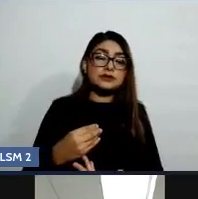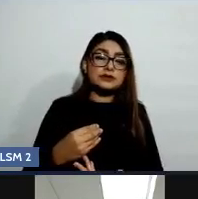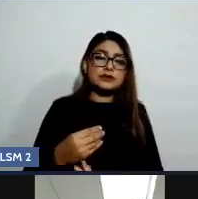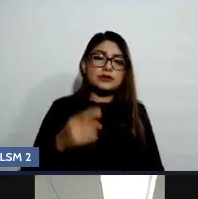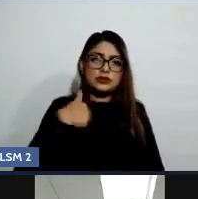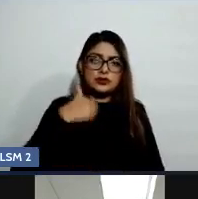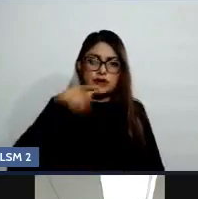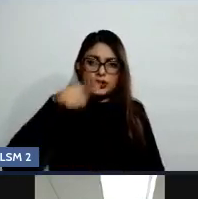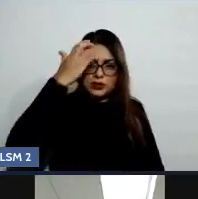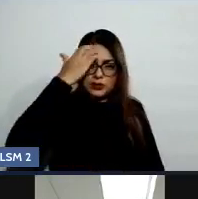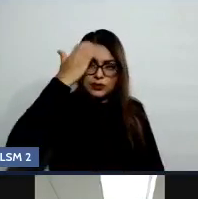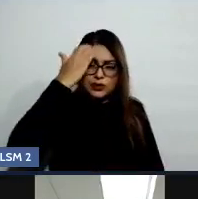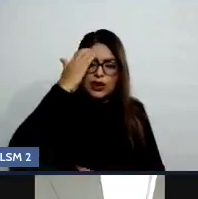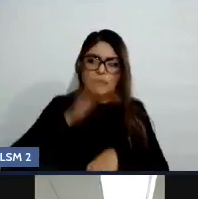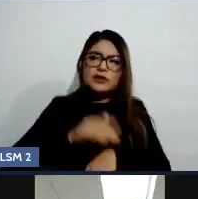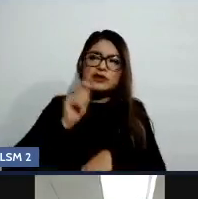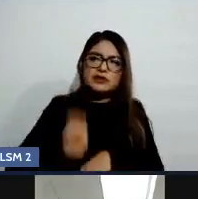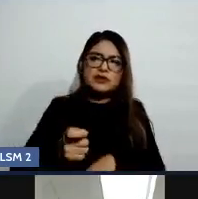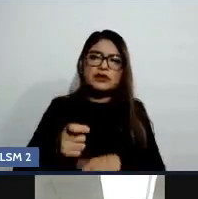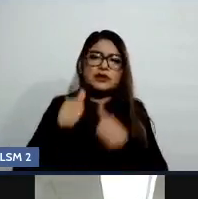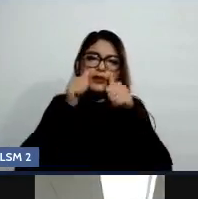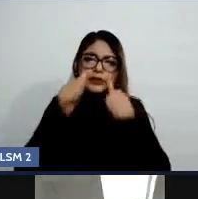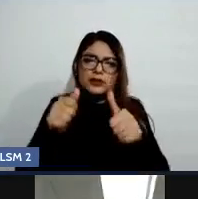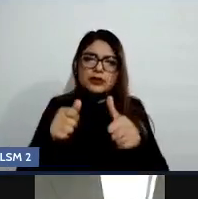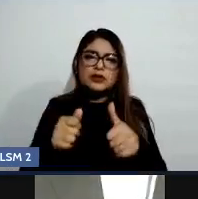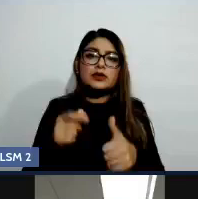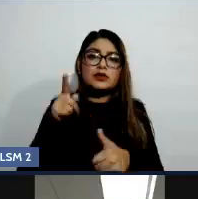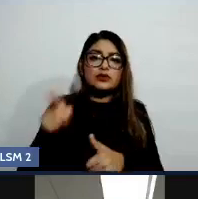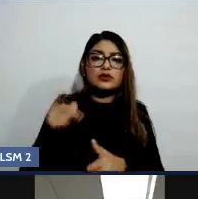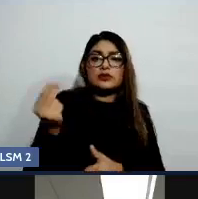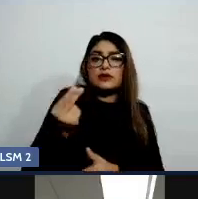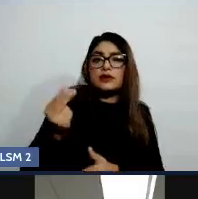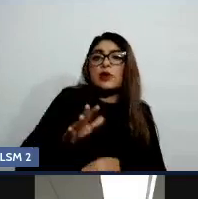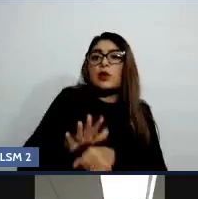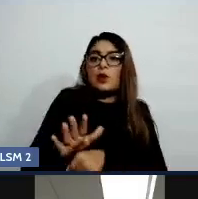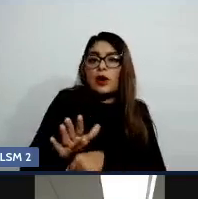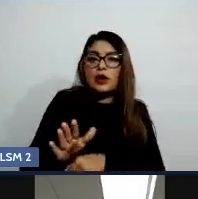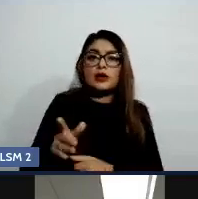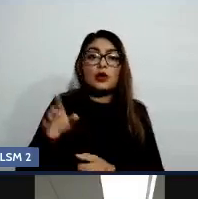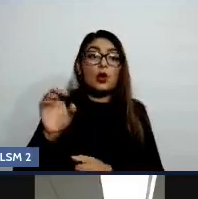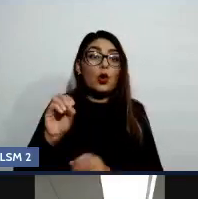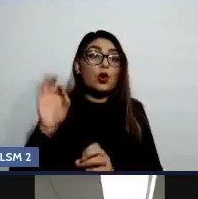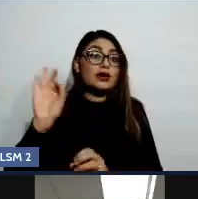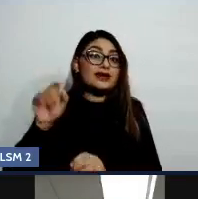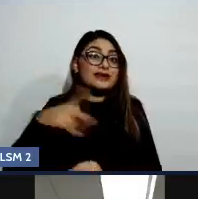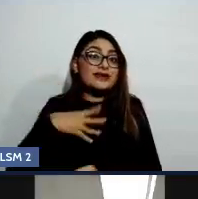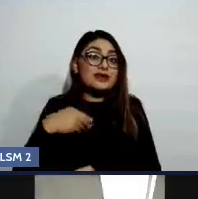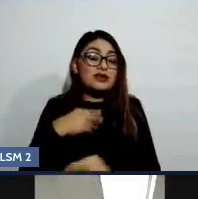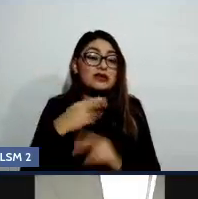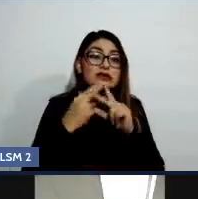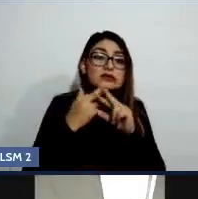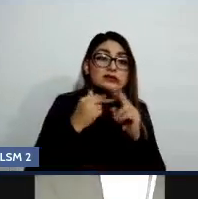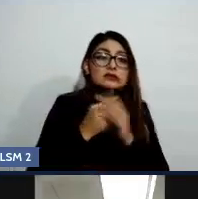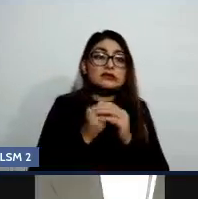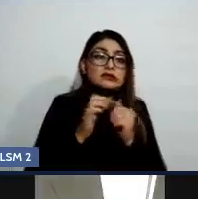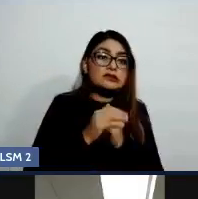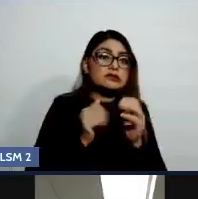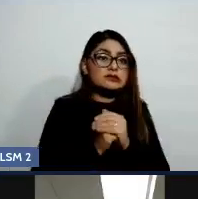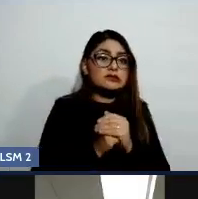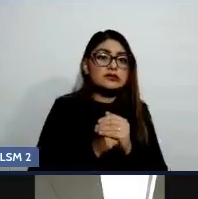minimizar sus emociones o preocupaciones o inquietudes, porque estamos en momentos diferentes. Entonces, quizá